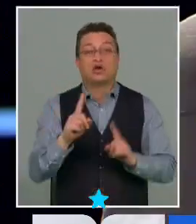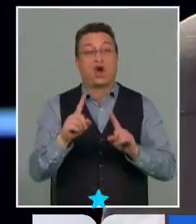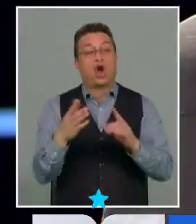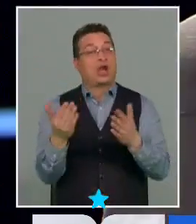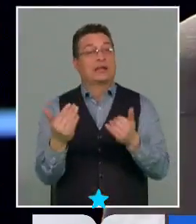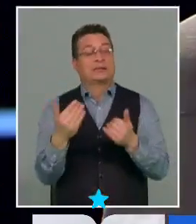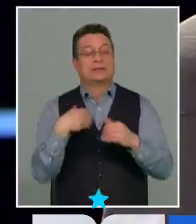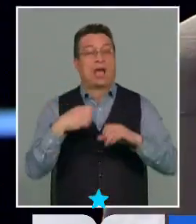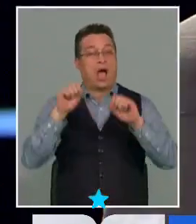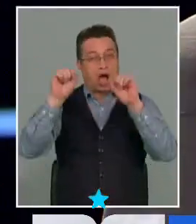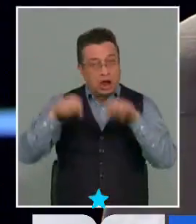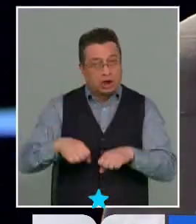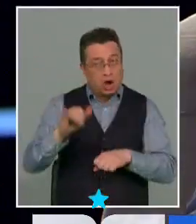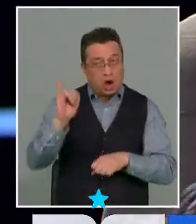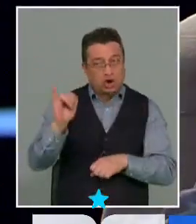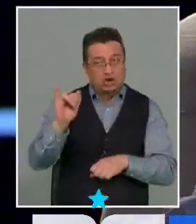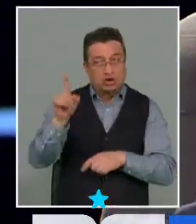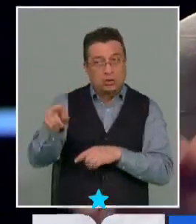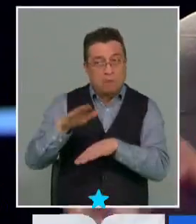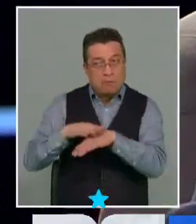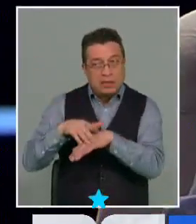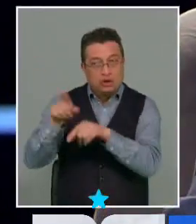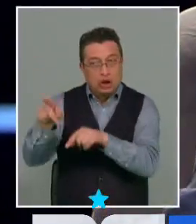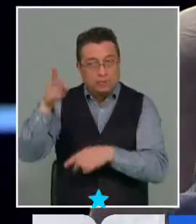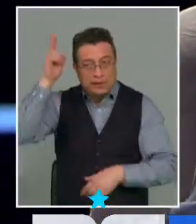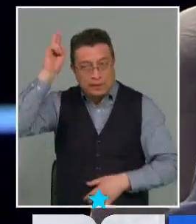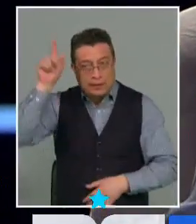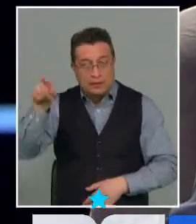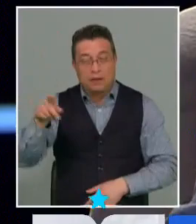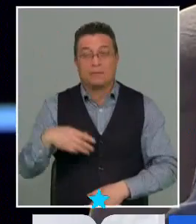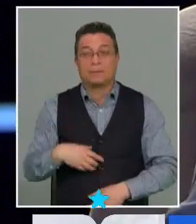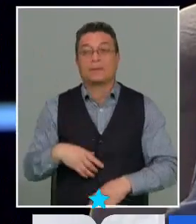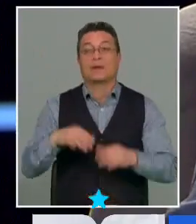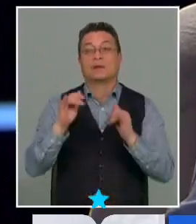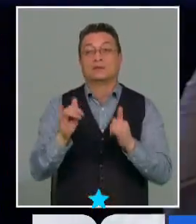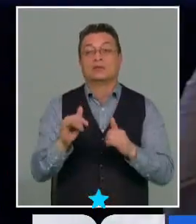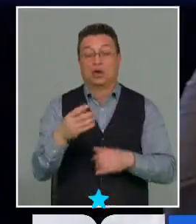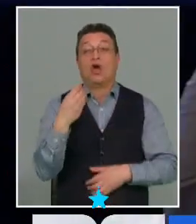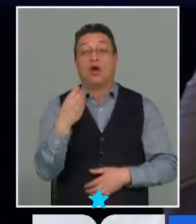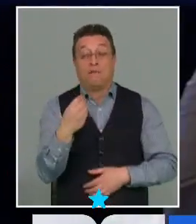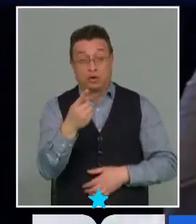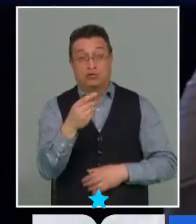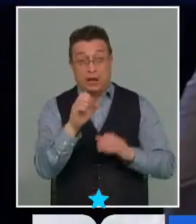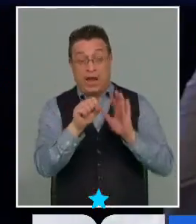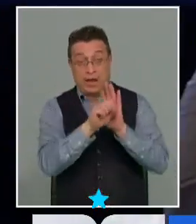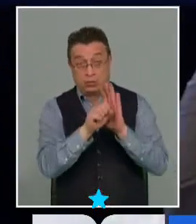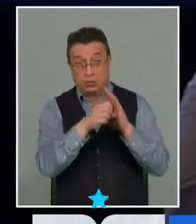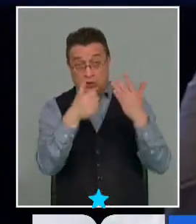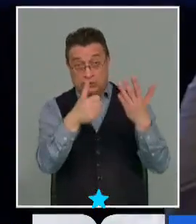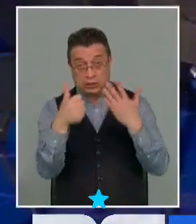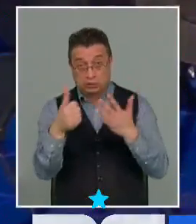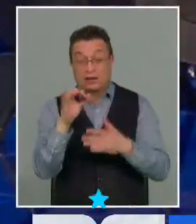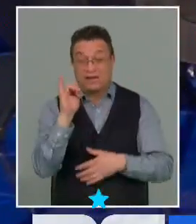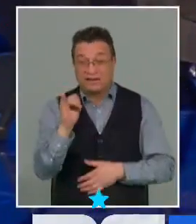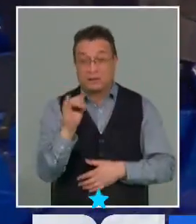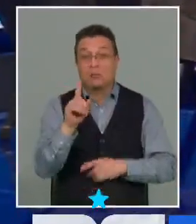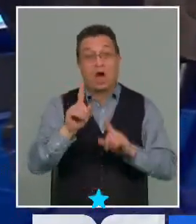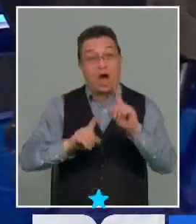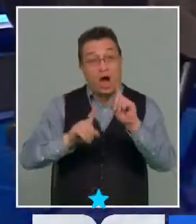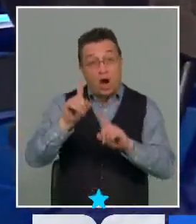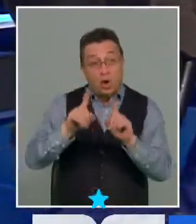del consentimiento y entonces yo mira que bueno que Adolfo nombre el artículo 66 porque cierto sector